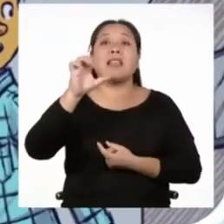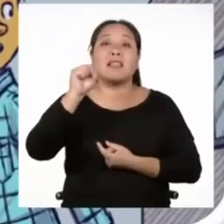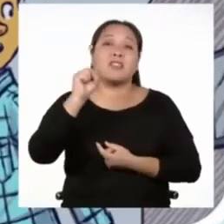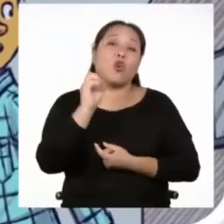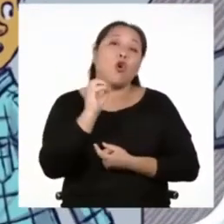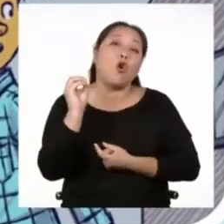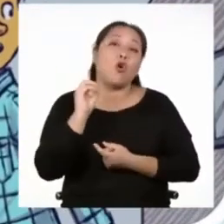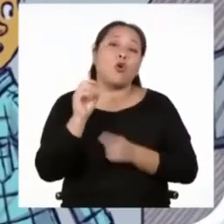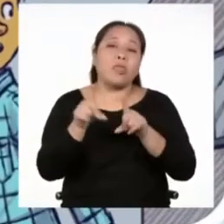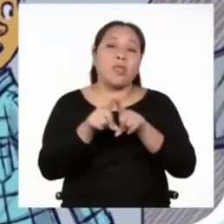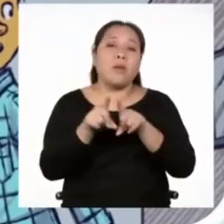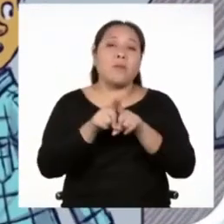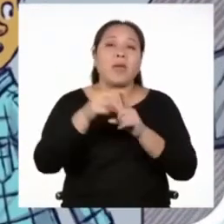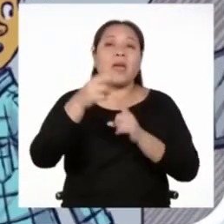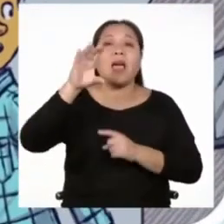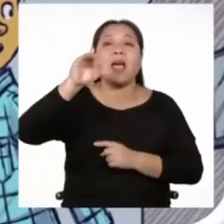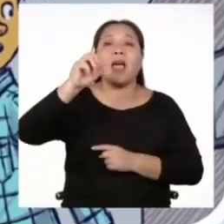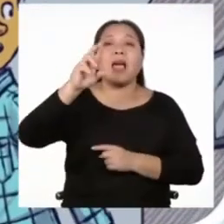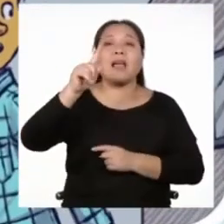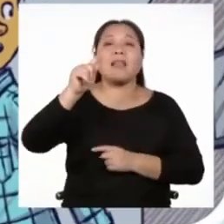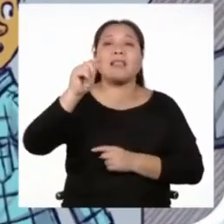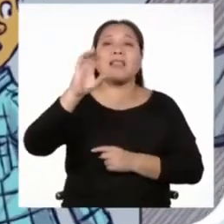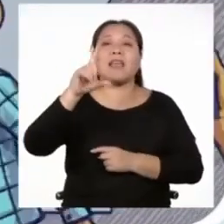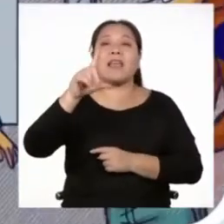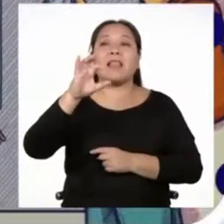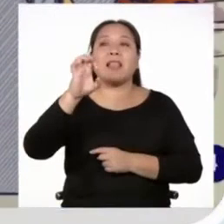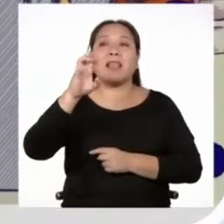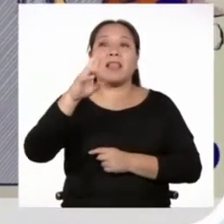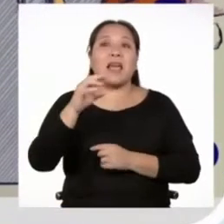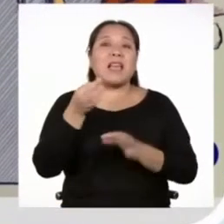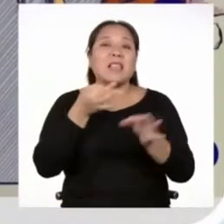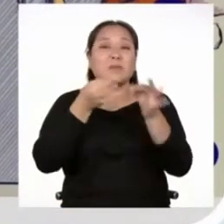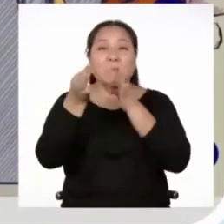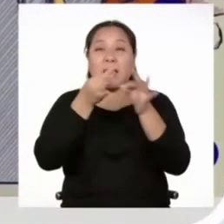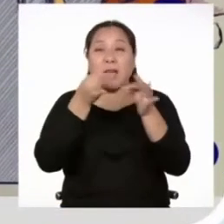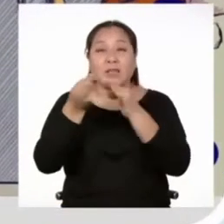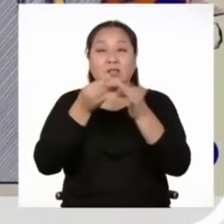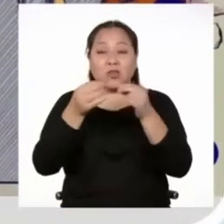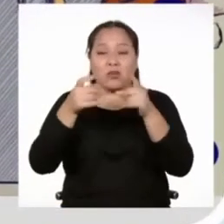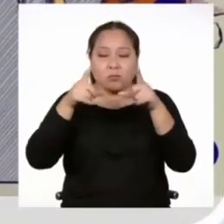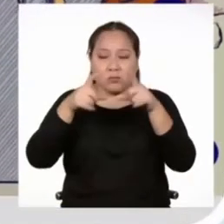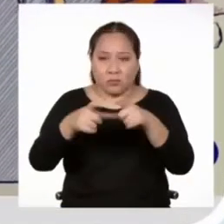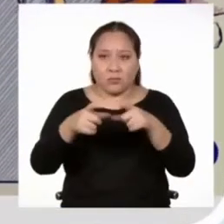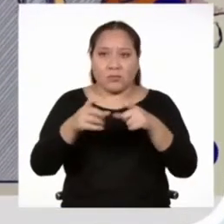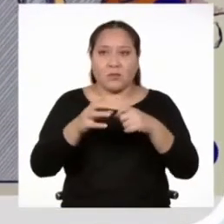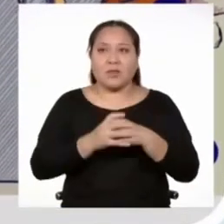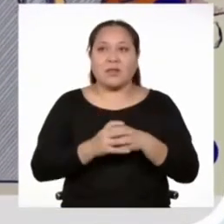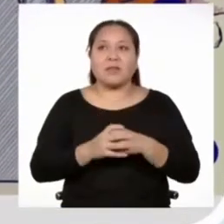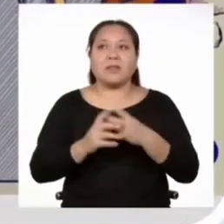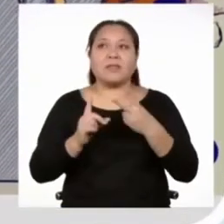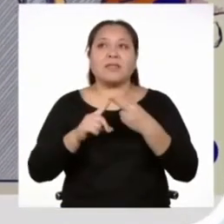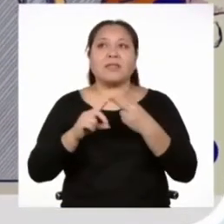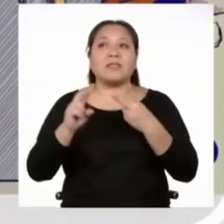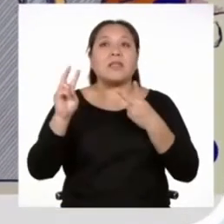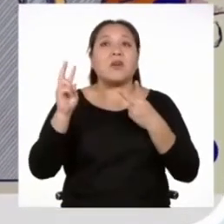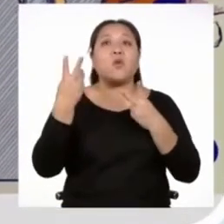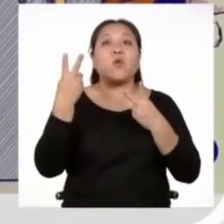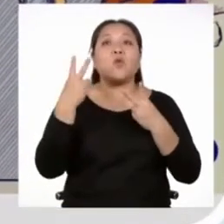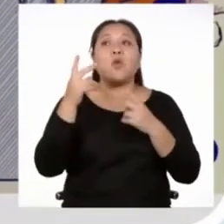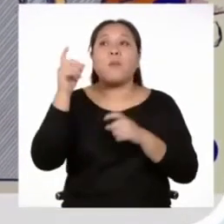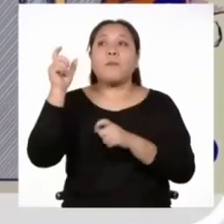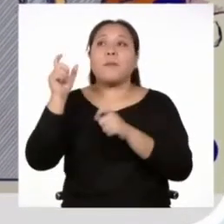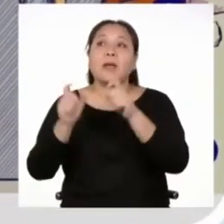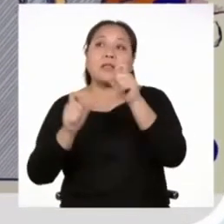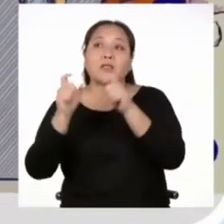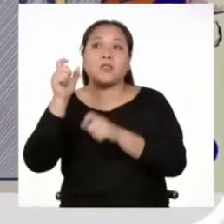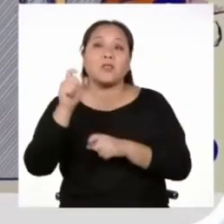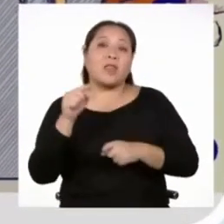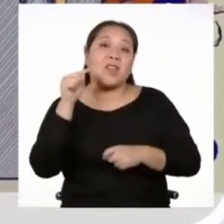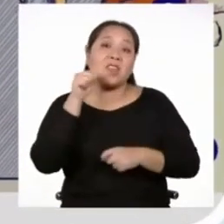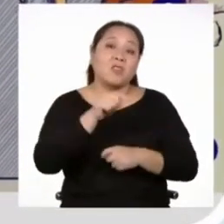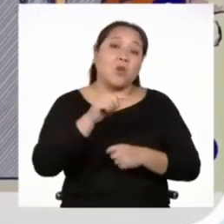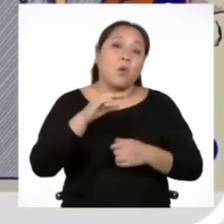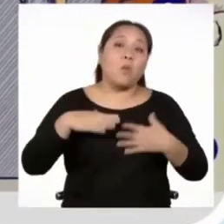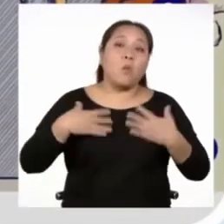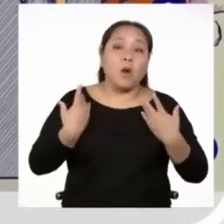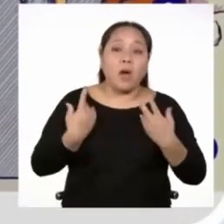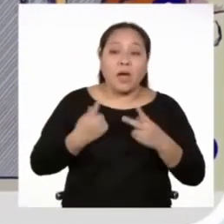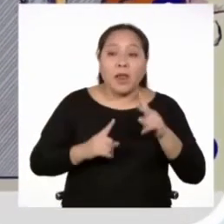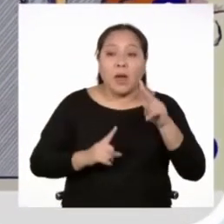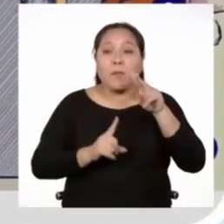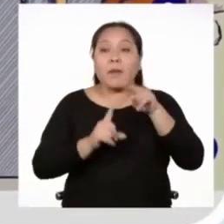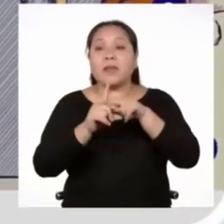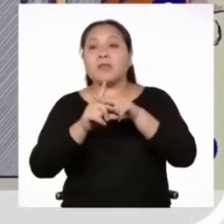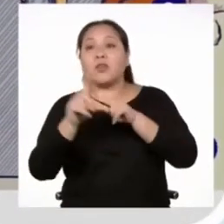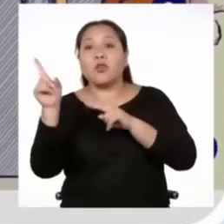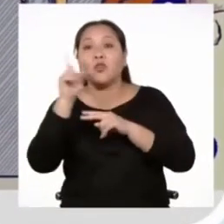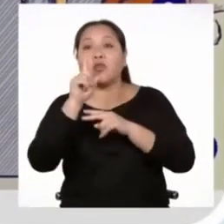es decir, la explicación de la escena. Segundo, los personajes, quienes pueden o no aparecer en la